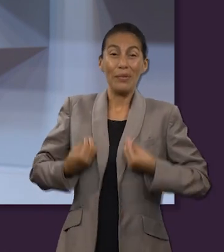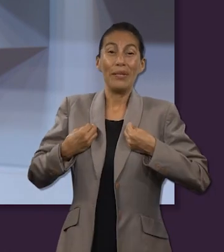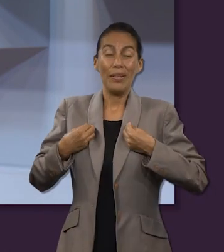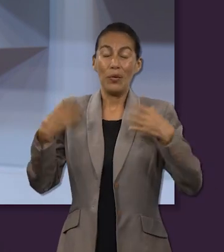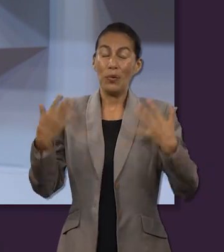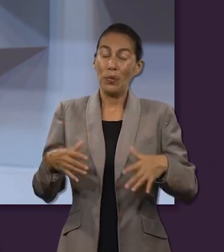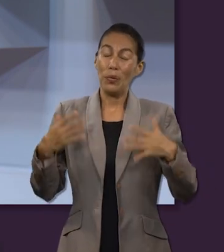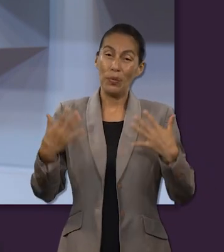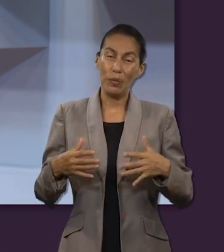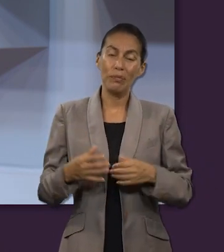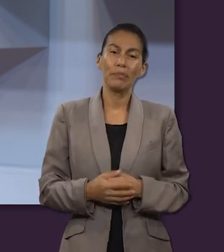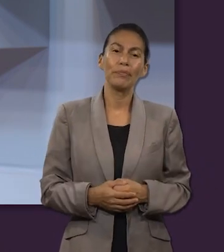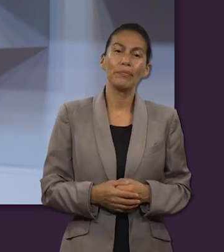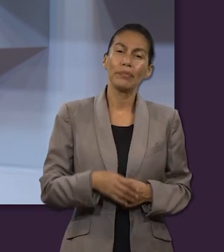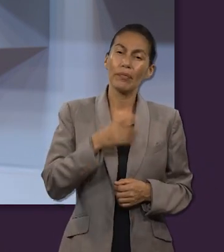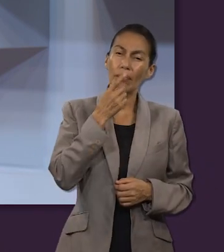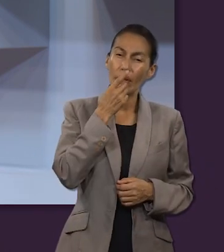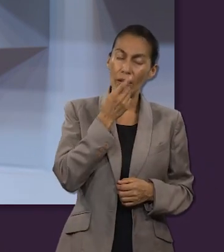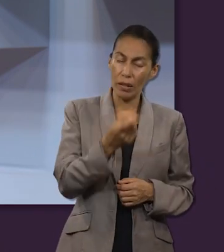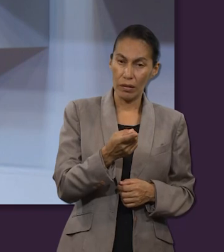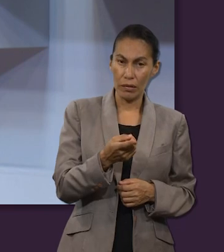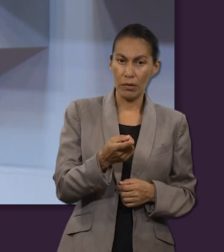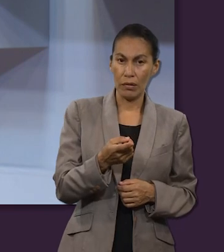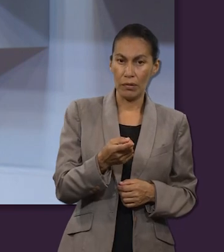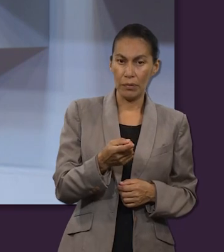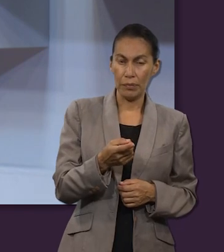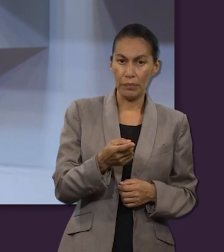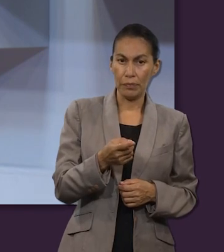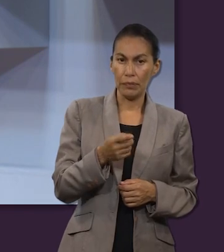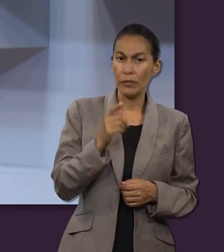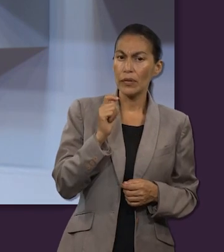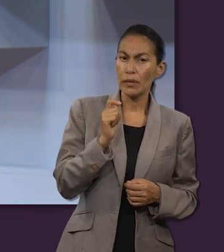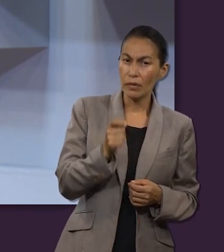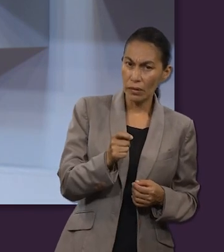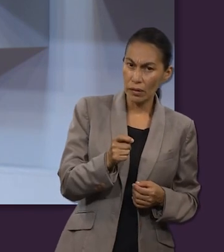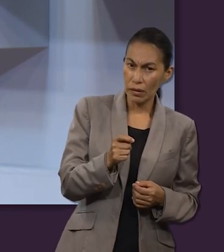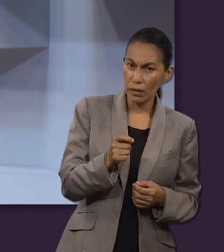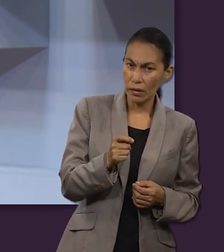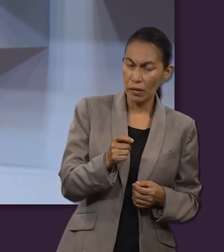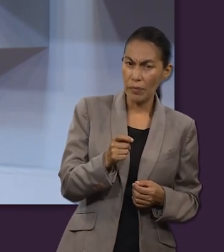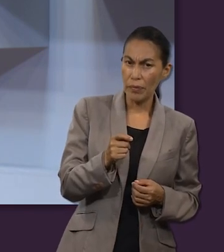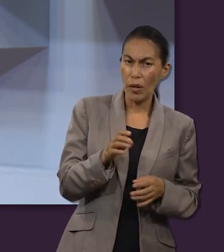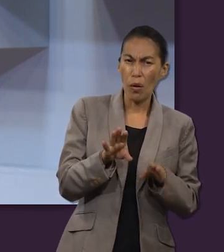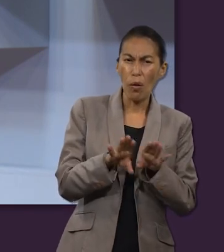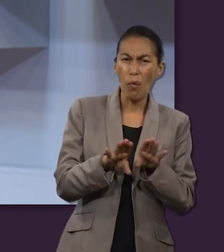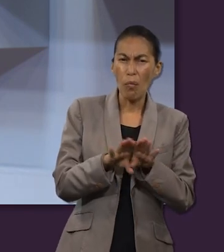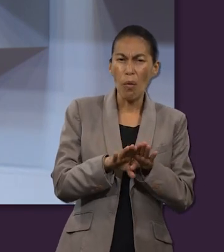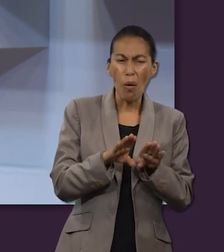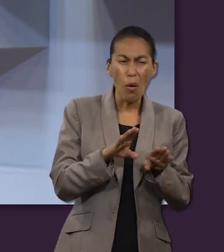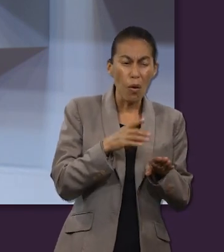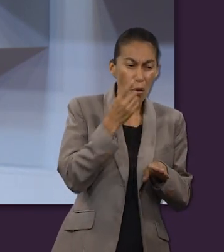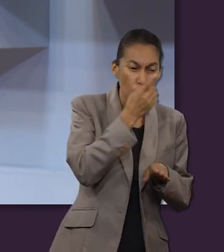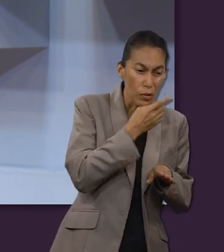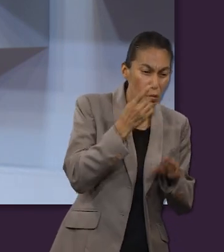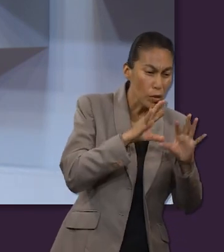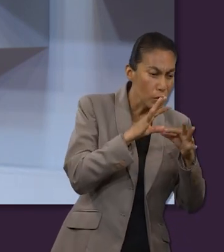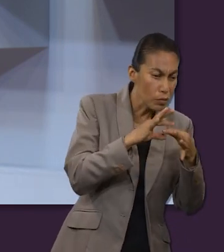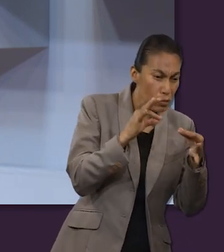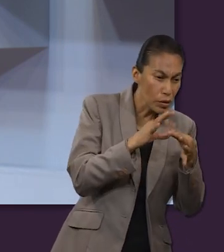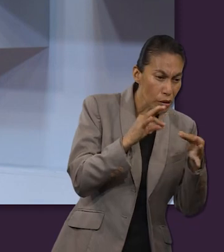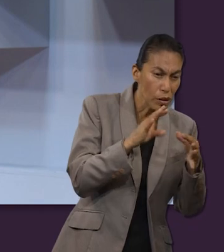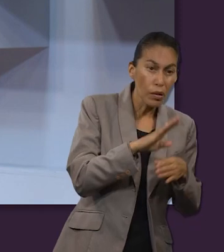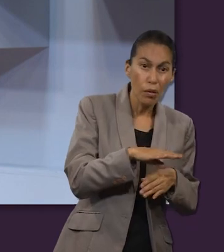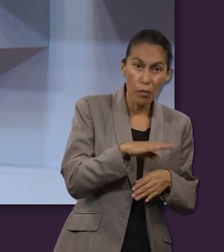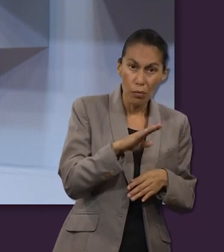ese momento culminante de su ministerio, Él hace más y más seguido referencia hacia su muerte